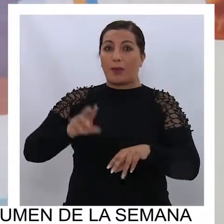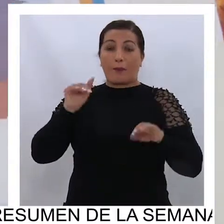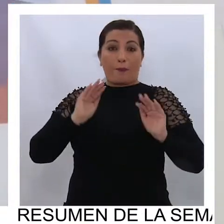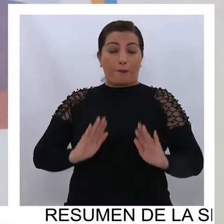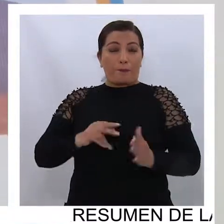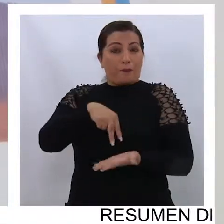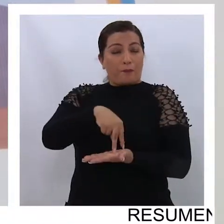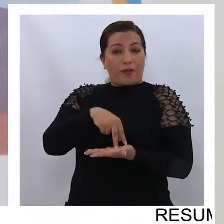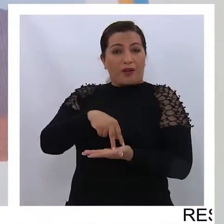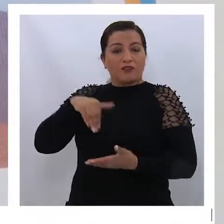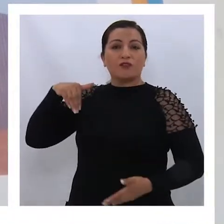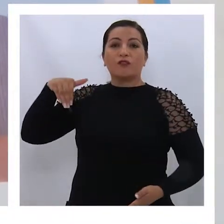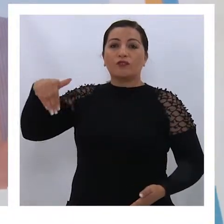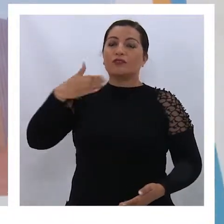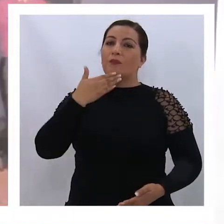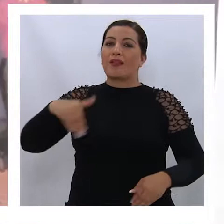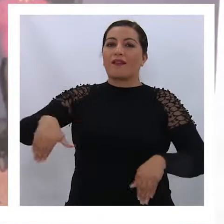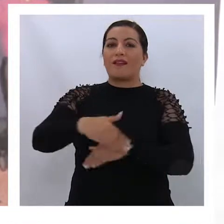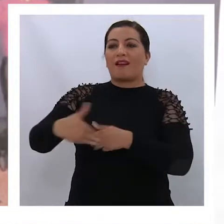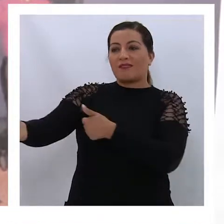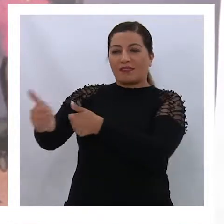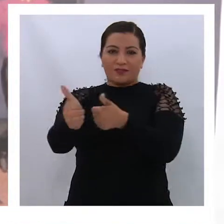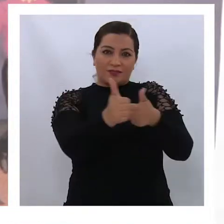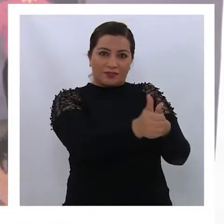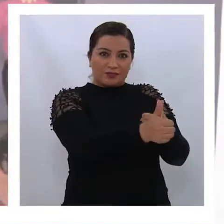buses y de las calles de los alrededores.